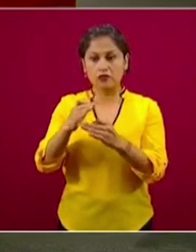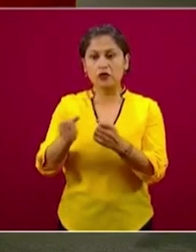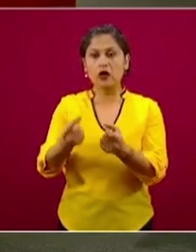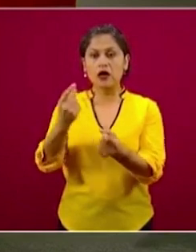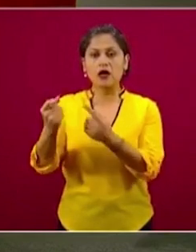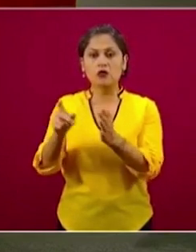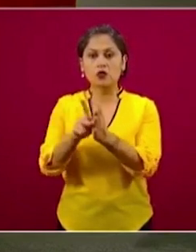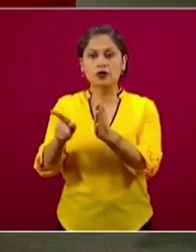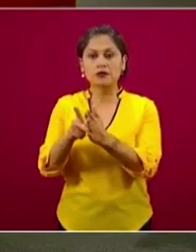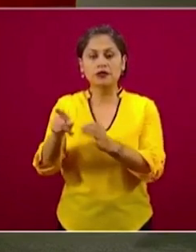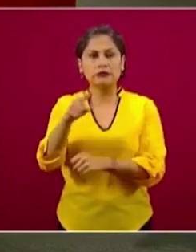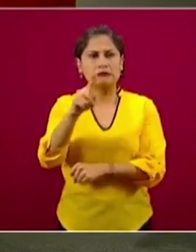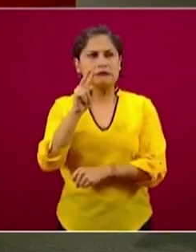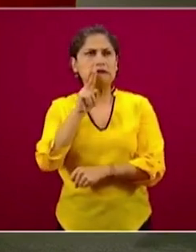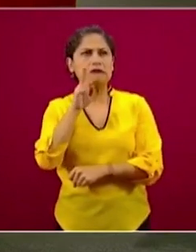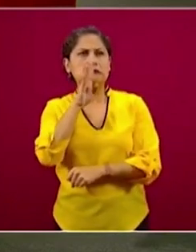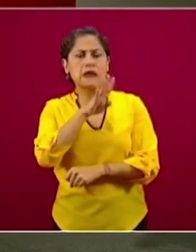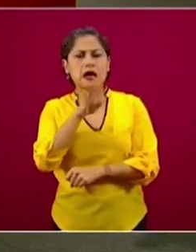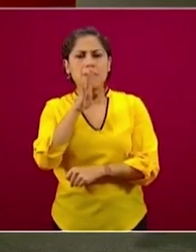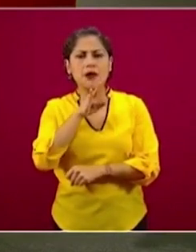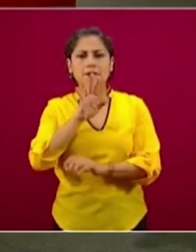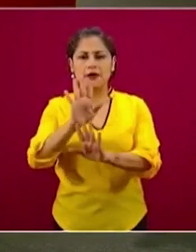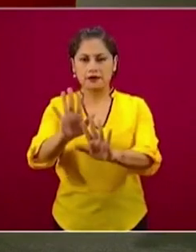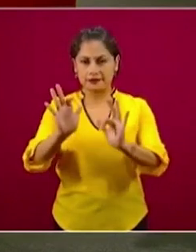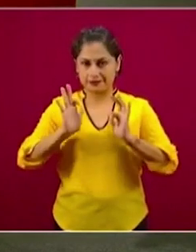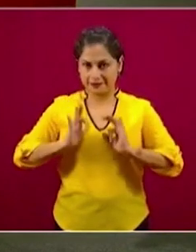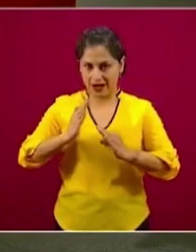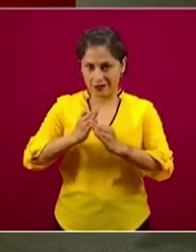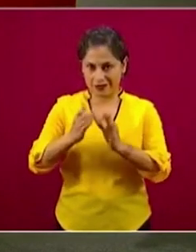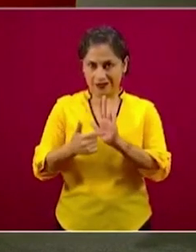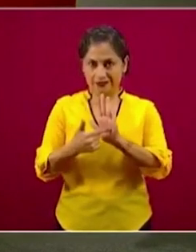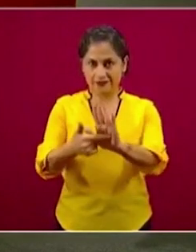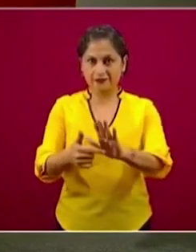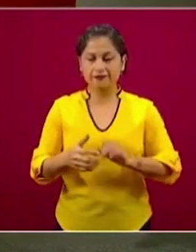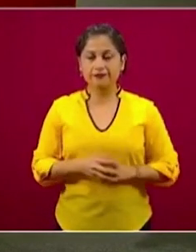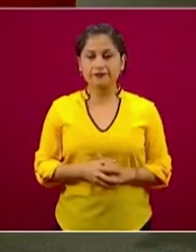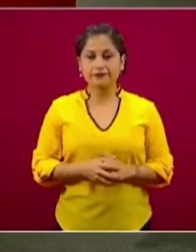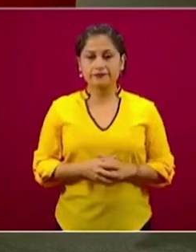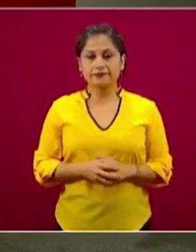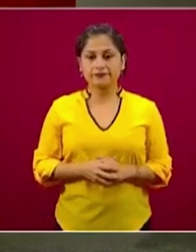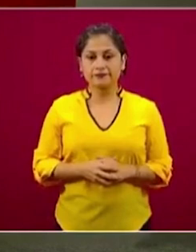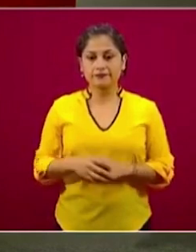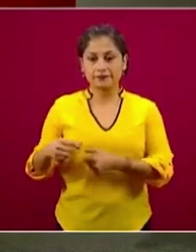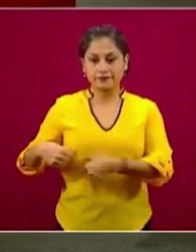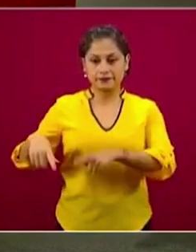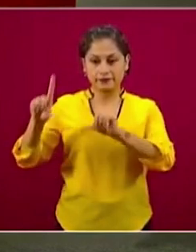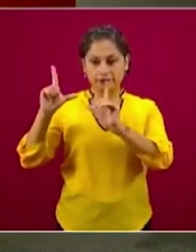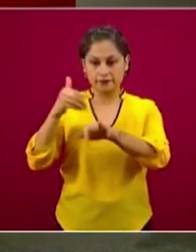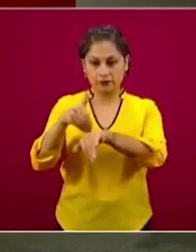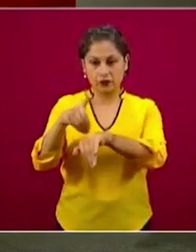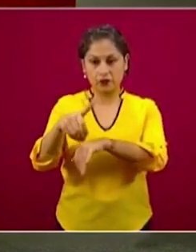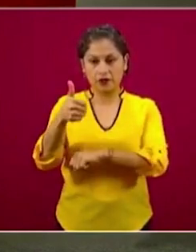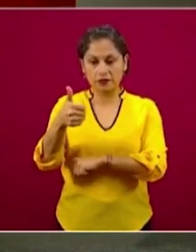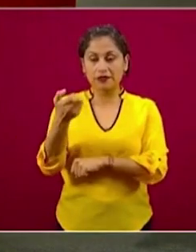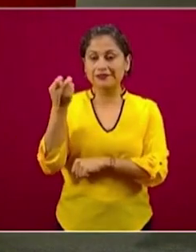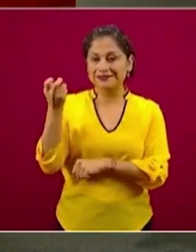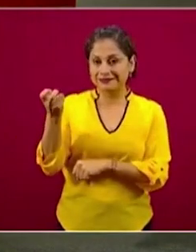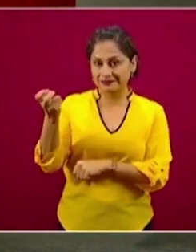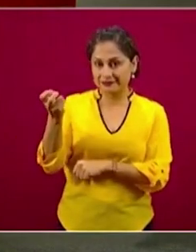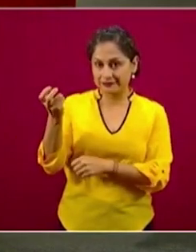por estos detalles. La diapositiva 6, esta,